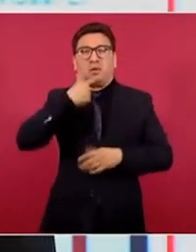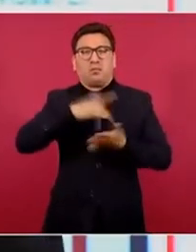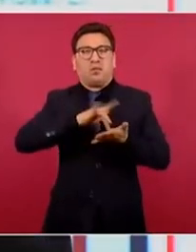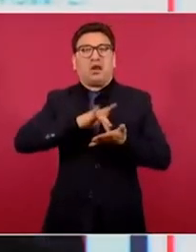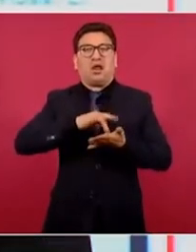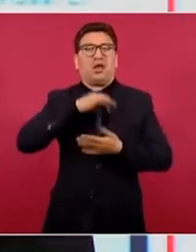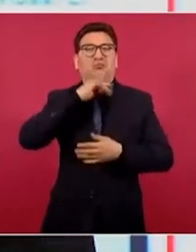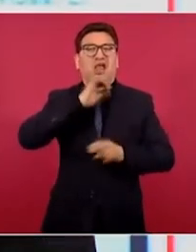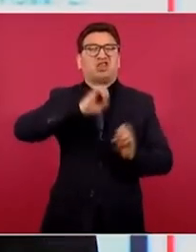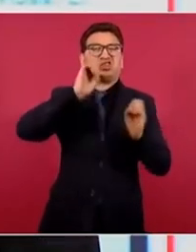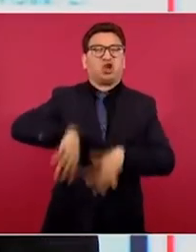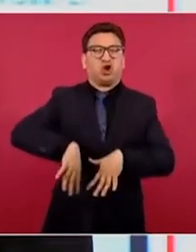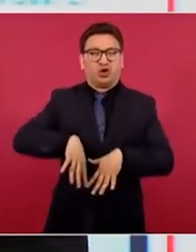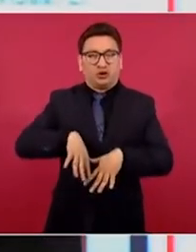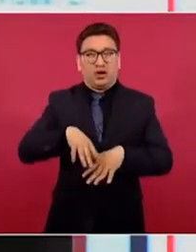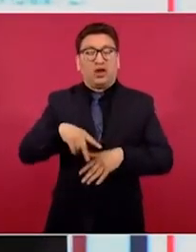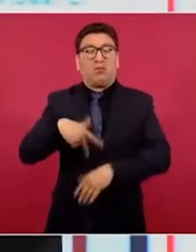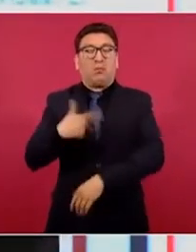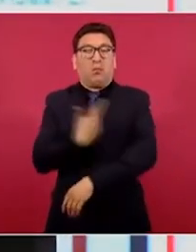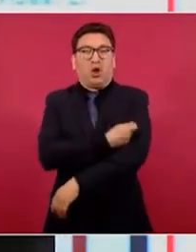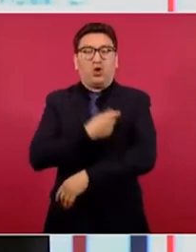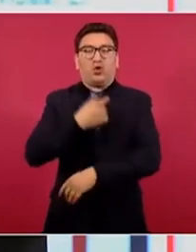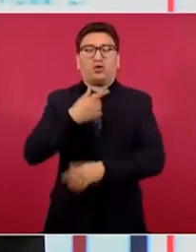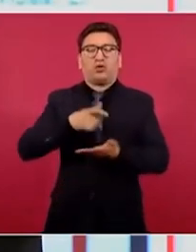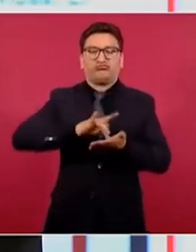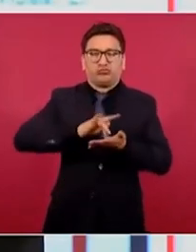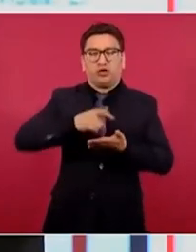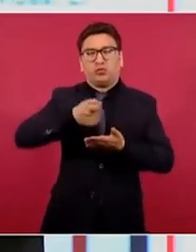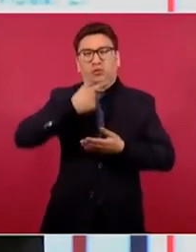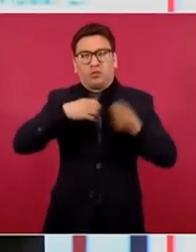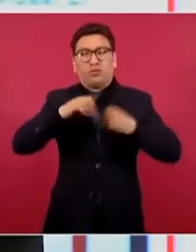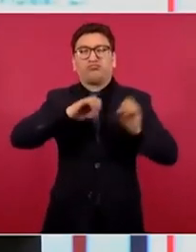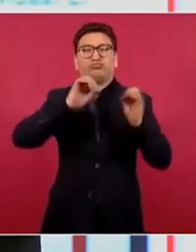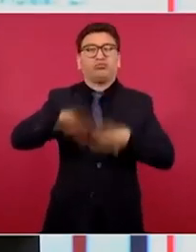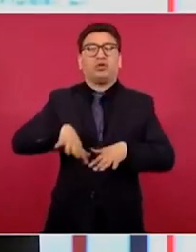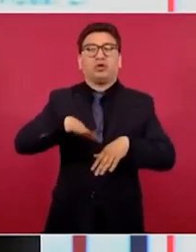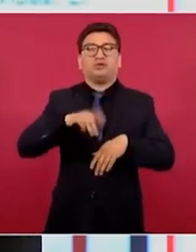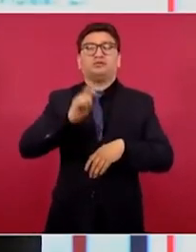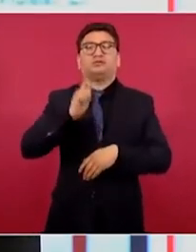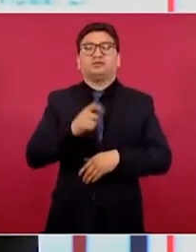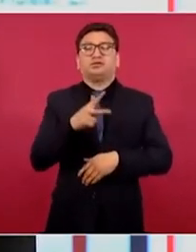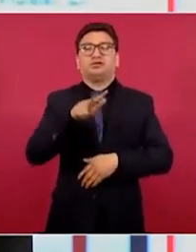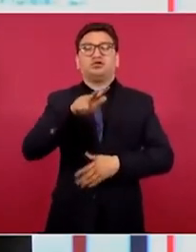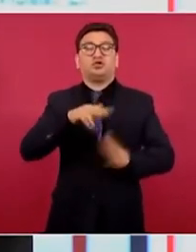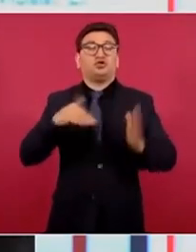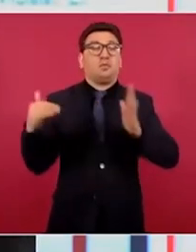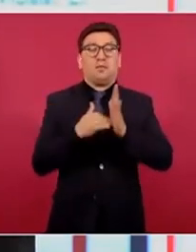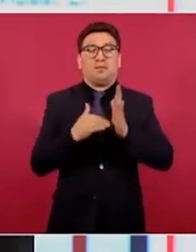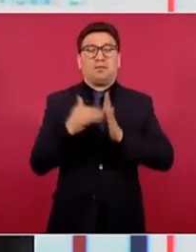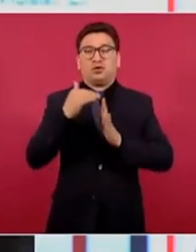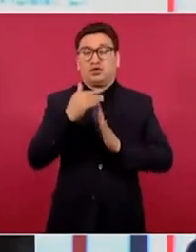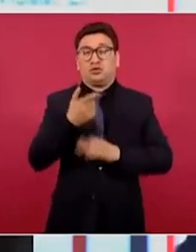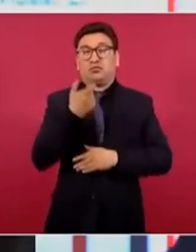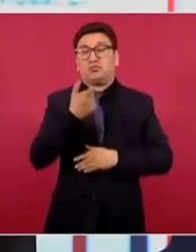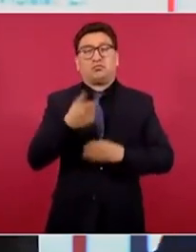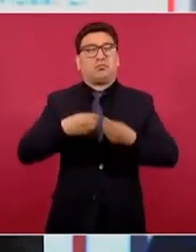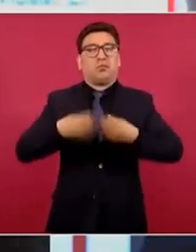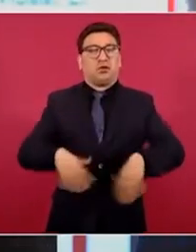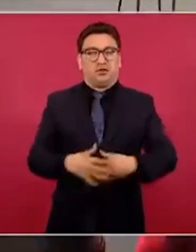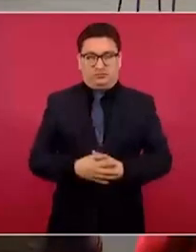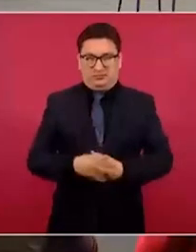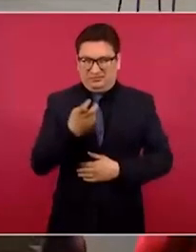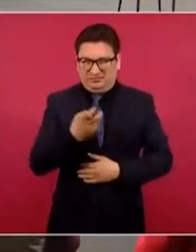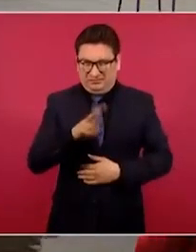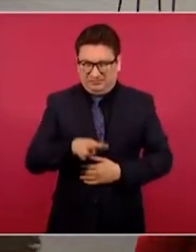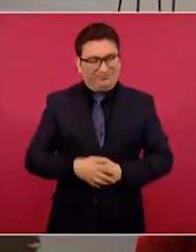caducan vacunas y fármacos por 18 mil millones de pesos, lo cual es